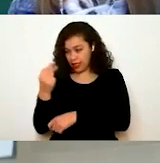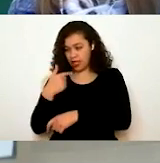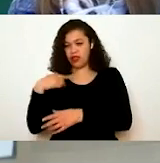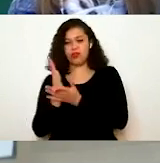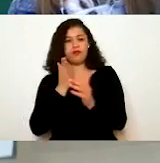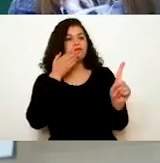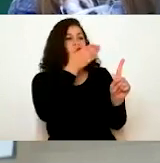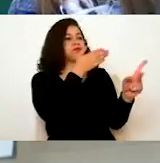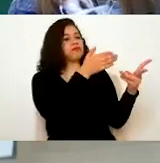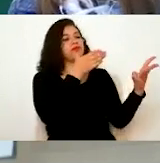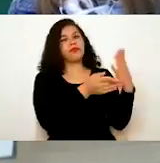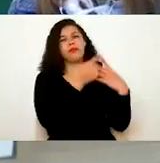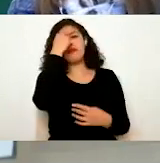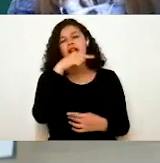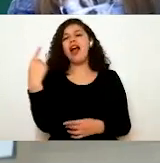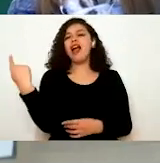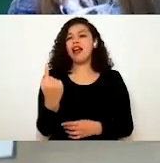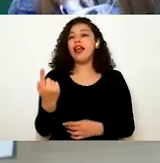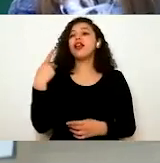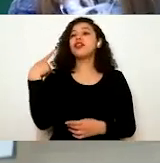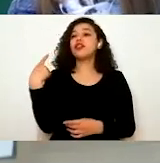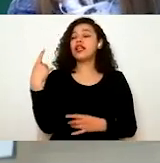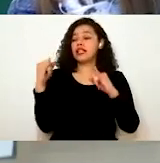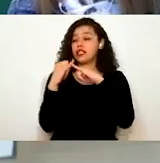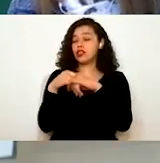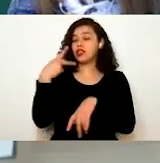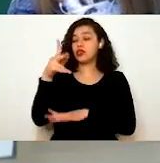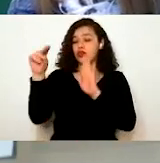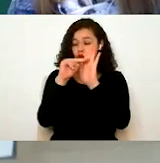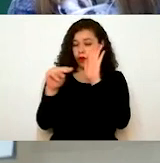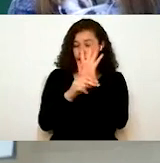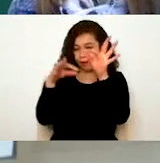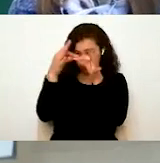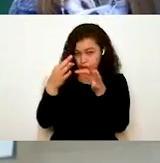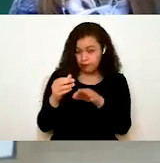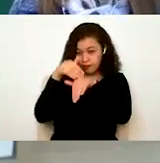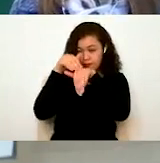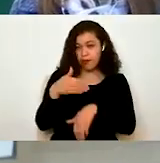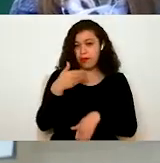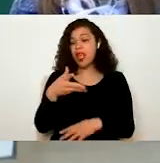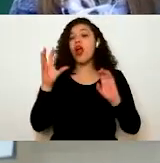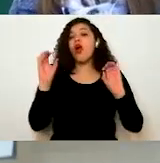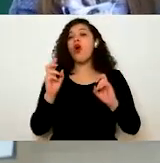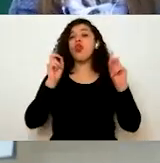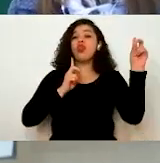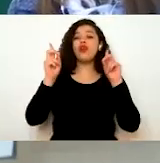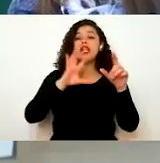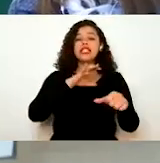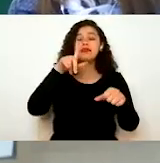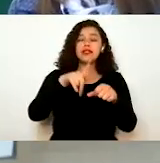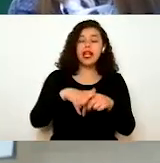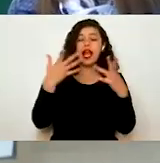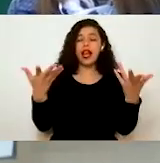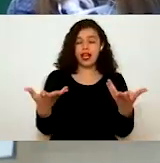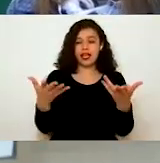las instituciones puedan dar cumplimiento a los requerimientos normativos que le apliquen o bien disipar dudas específicas como estrategia de